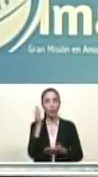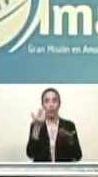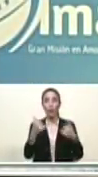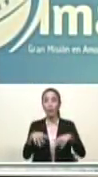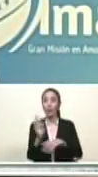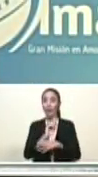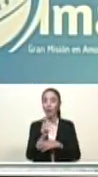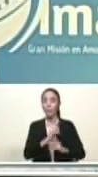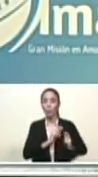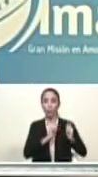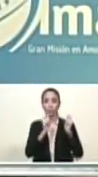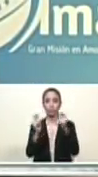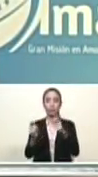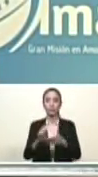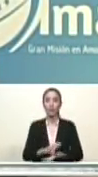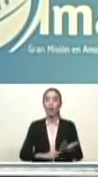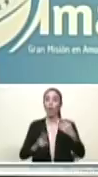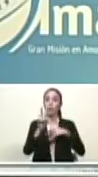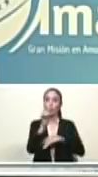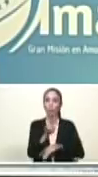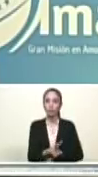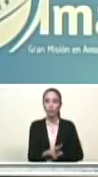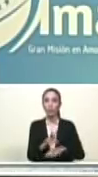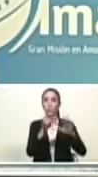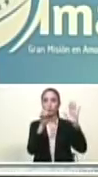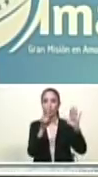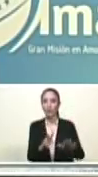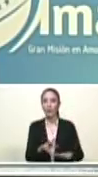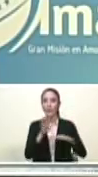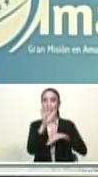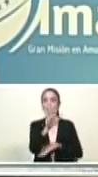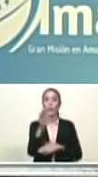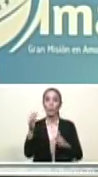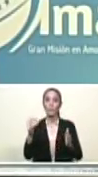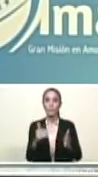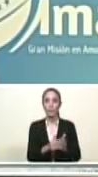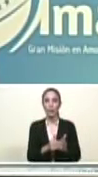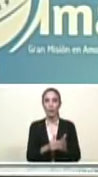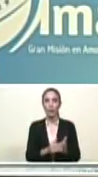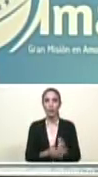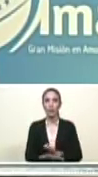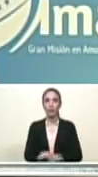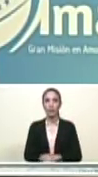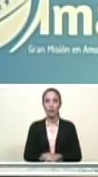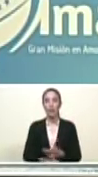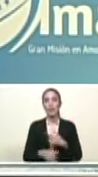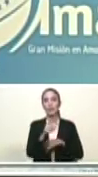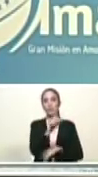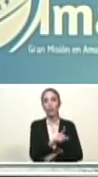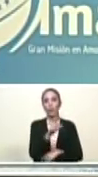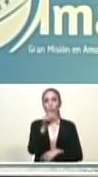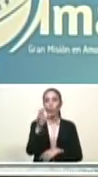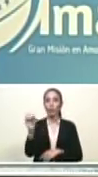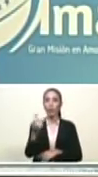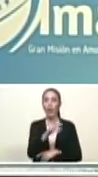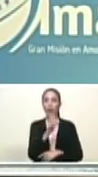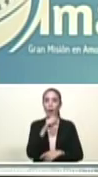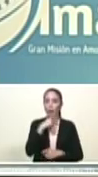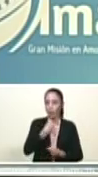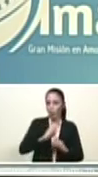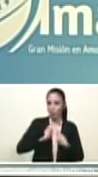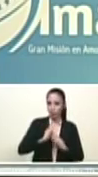directa, 275.110 pensiones.